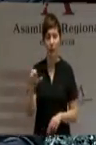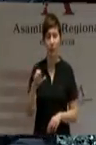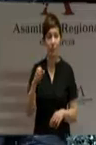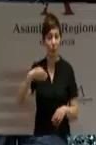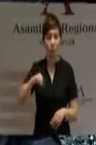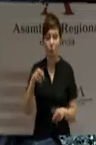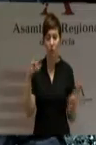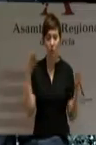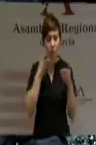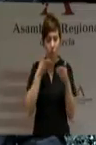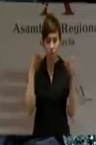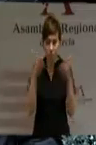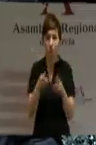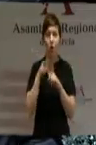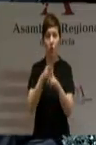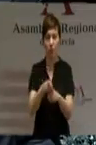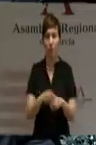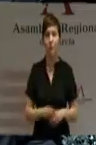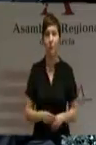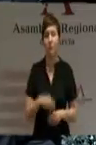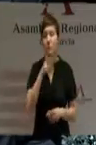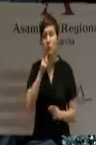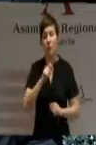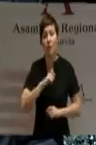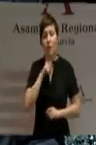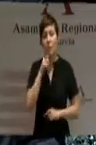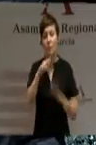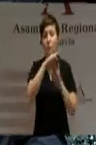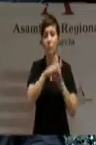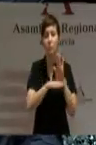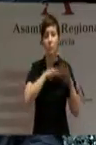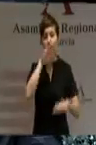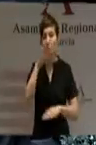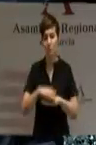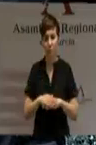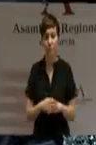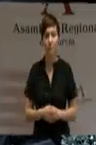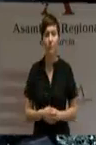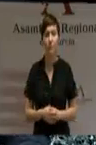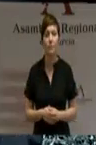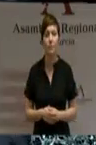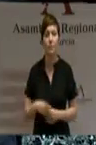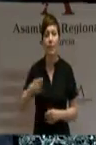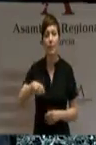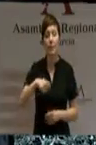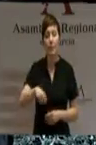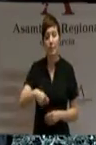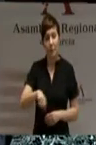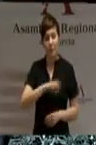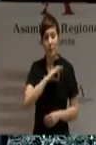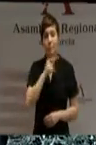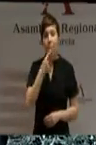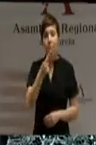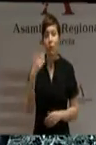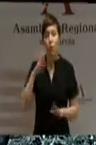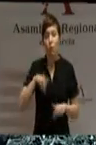lo que da carta de naturaleza a la política del Partido Popular. Señor presidente, a lo largo de los últimos años de Gobierno del Partido Popular